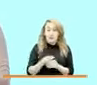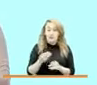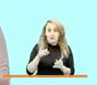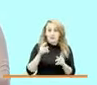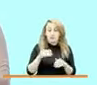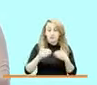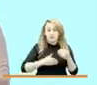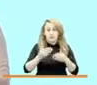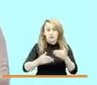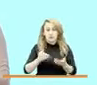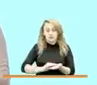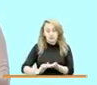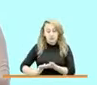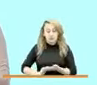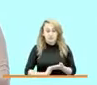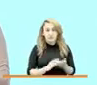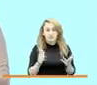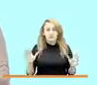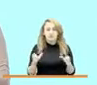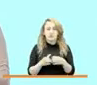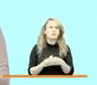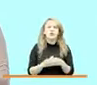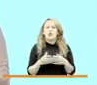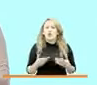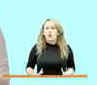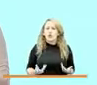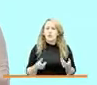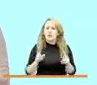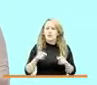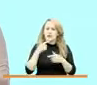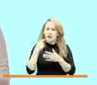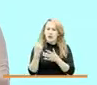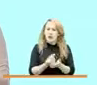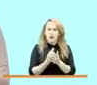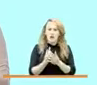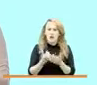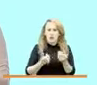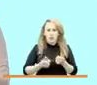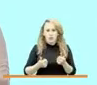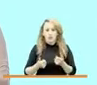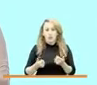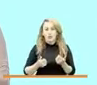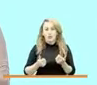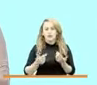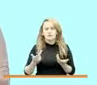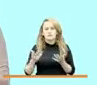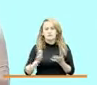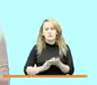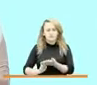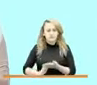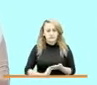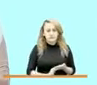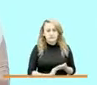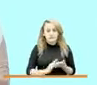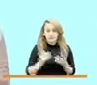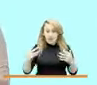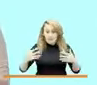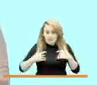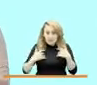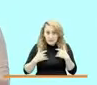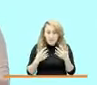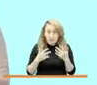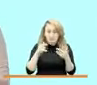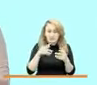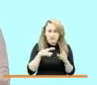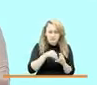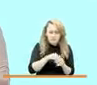reparación colectiva hablar también de lo que tiene que ver con los retornos y las reubicaciones que hace parte de la reparación las víctimas aparte de estar